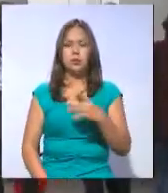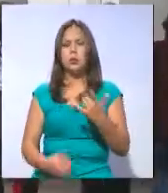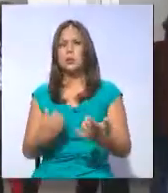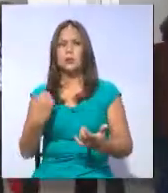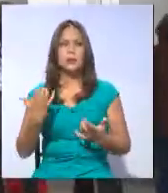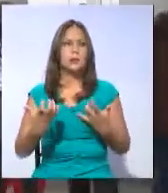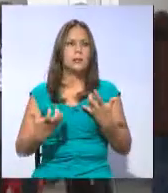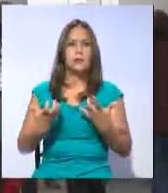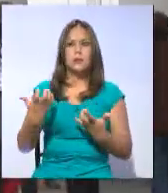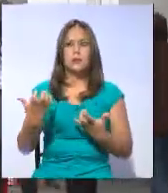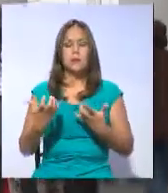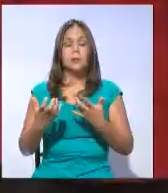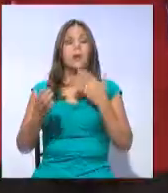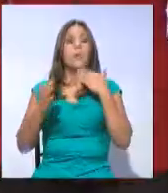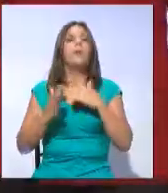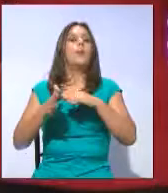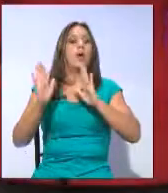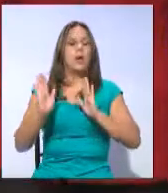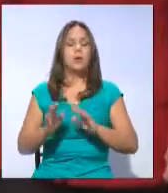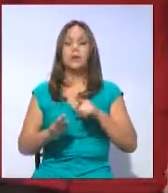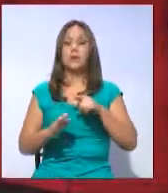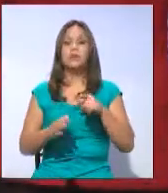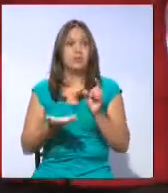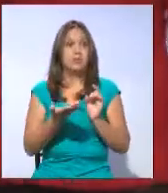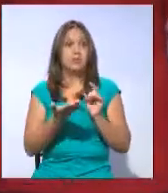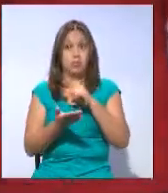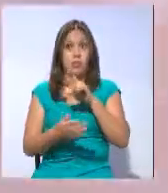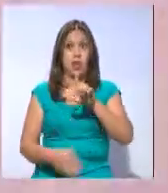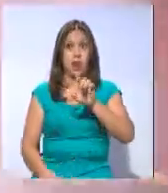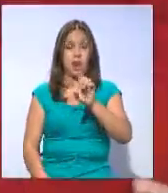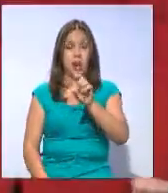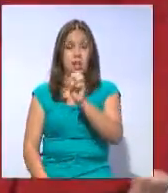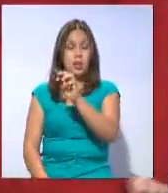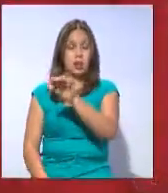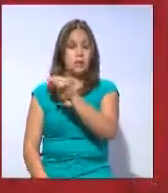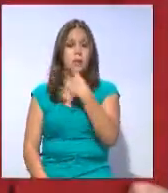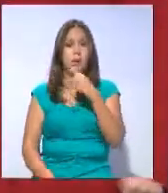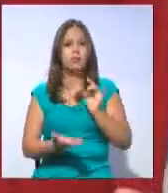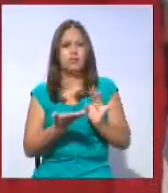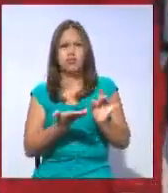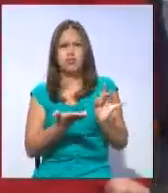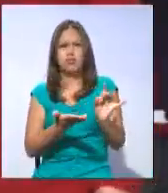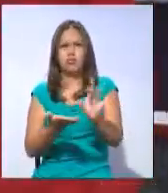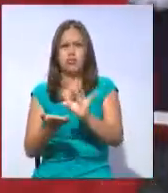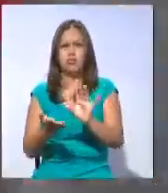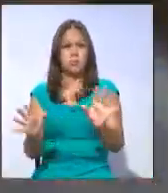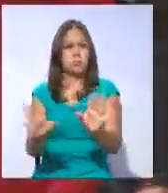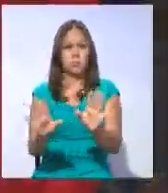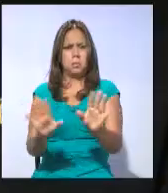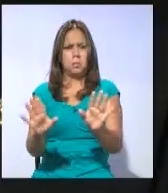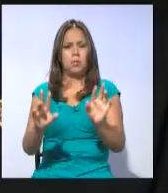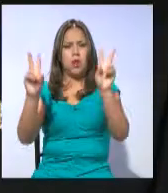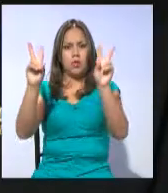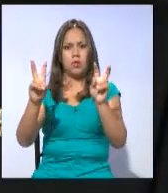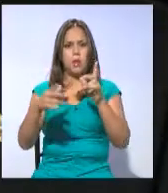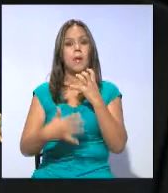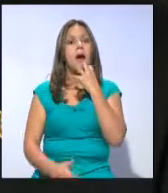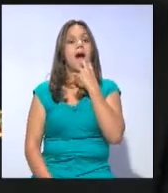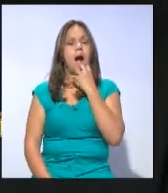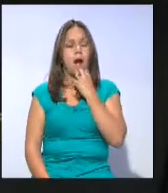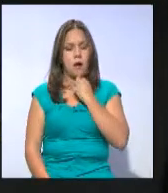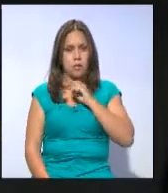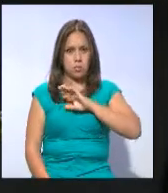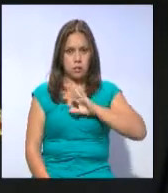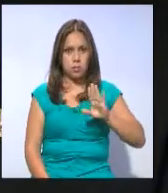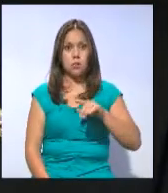reacciones. Ledesma señaló que no se han realizado despidos masivos y los mismos son en base al decreto de austeridad. Notificar la